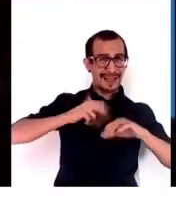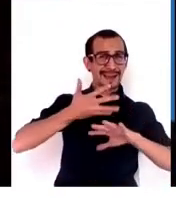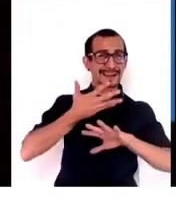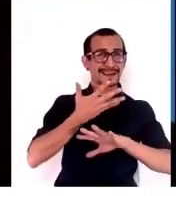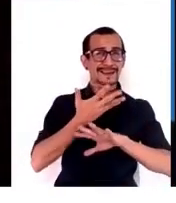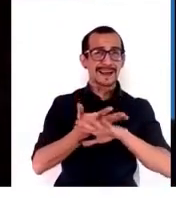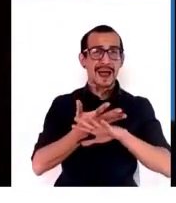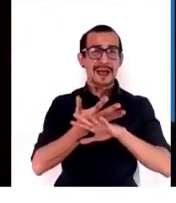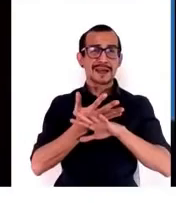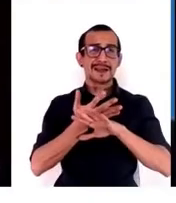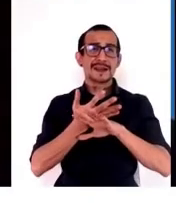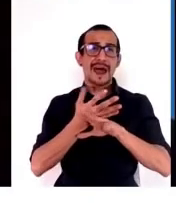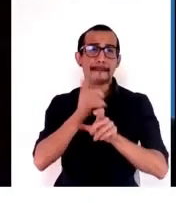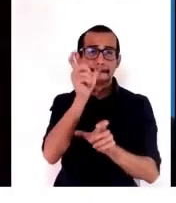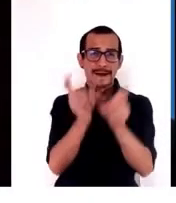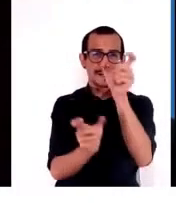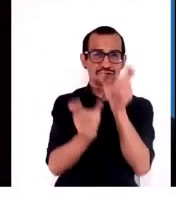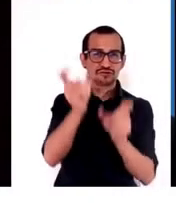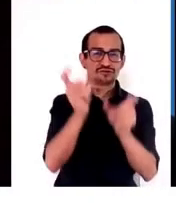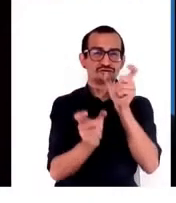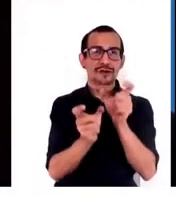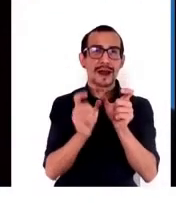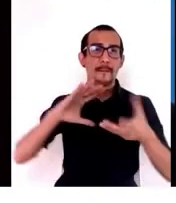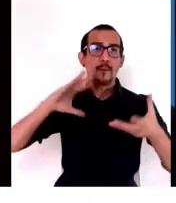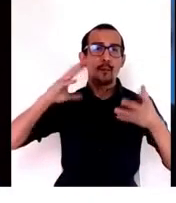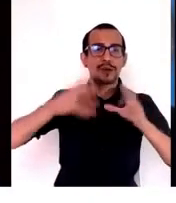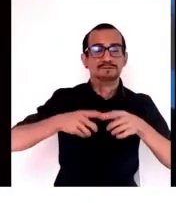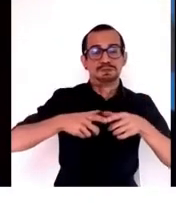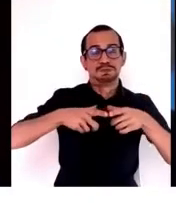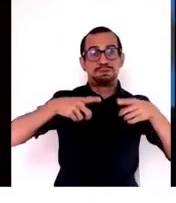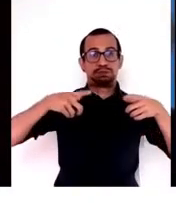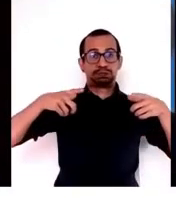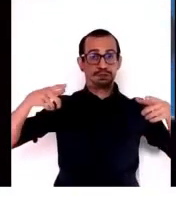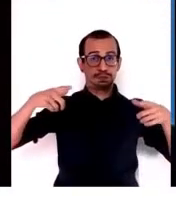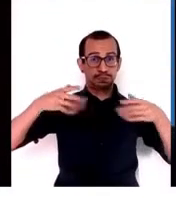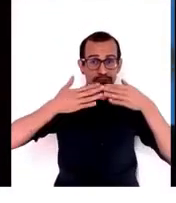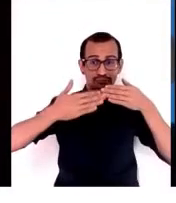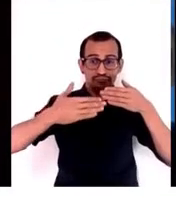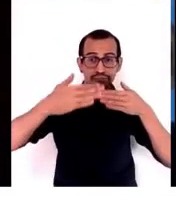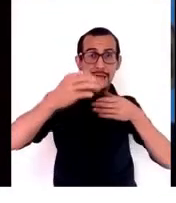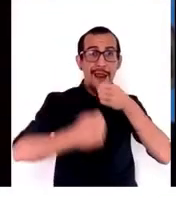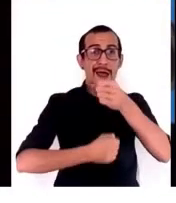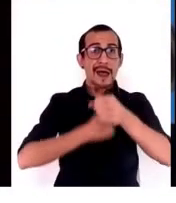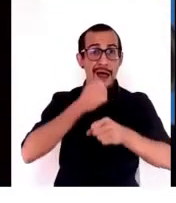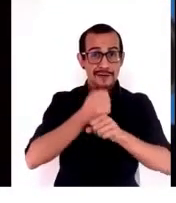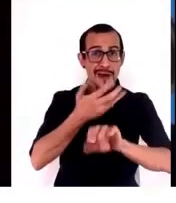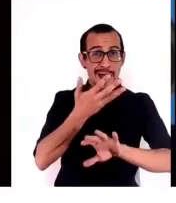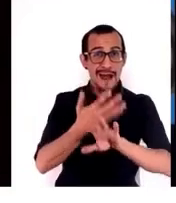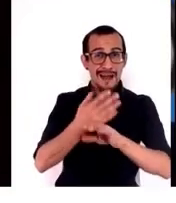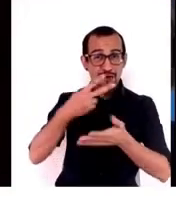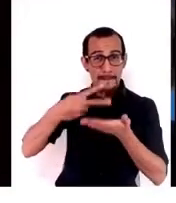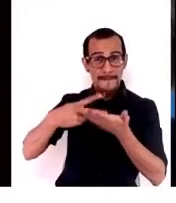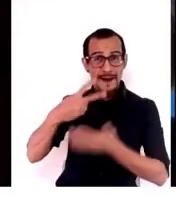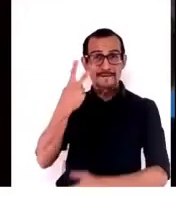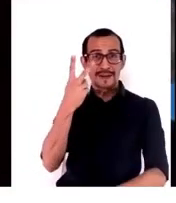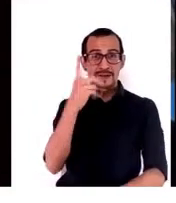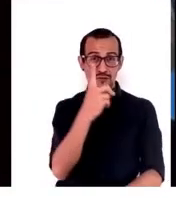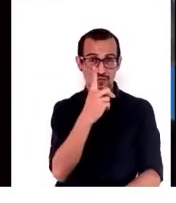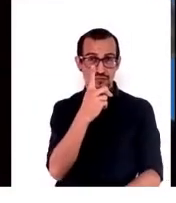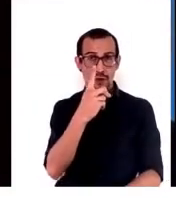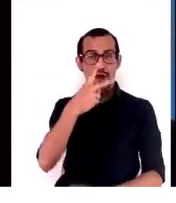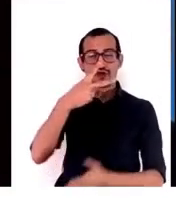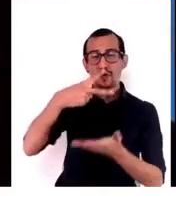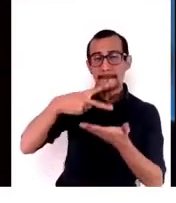crece muy, muy rápidamente. En unos años, ahora que estamos en 2021, por el